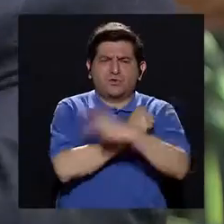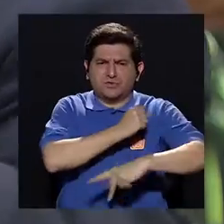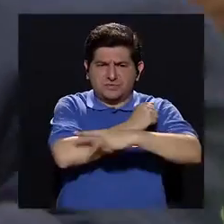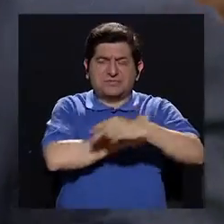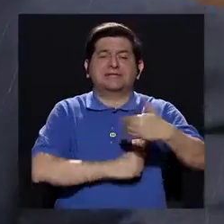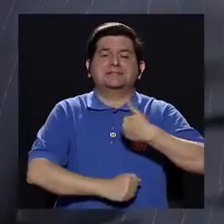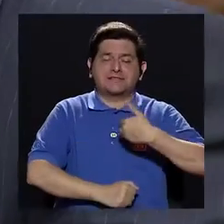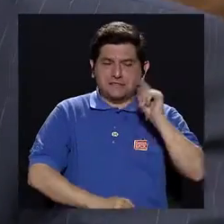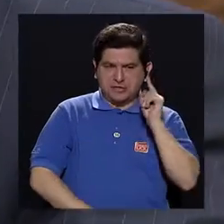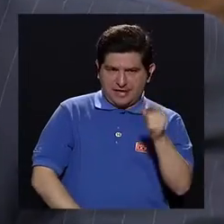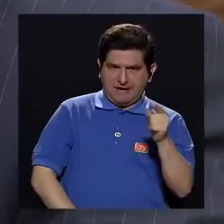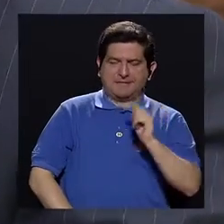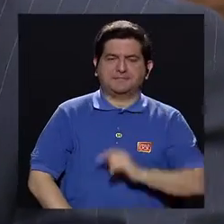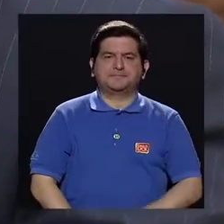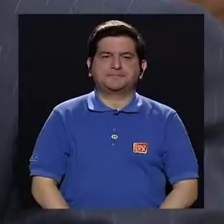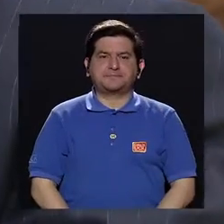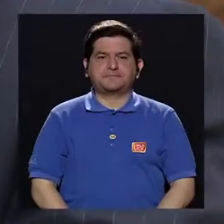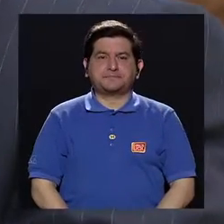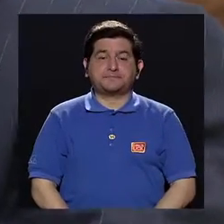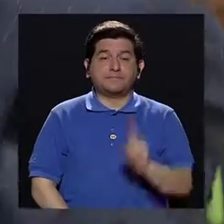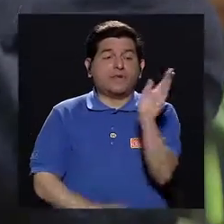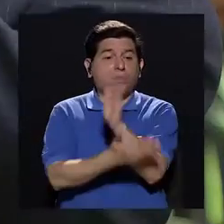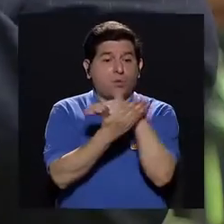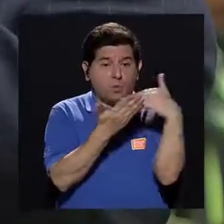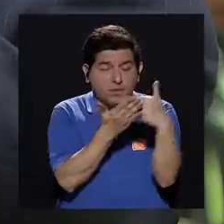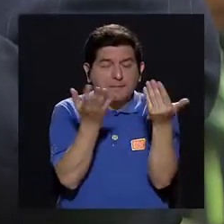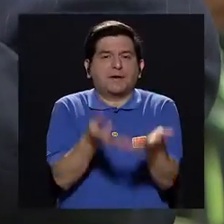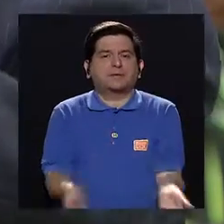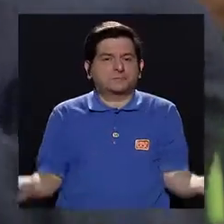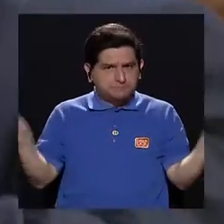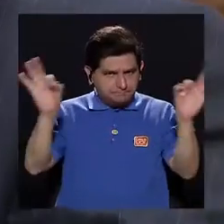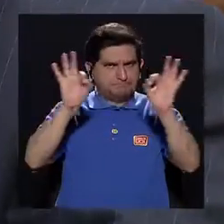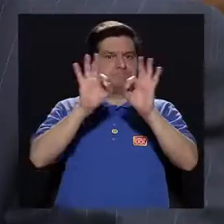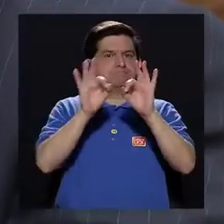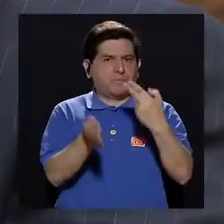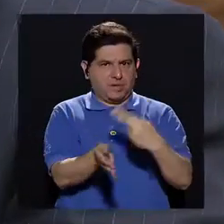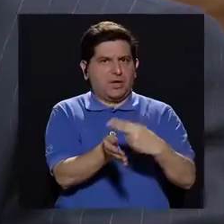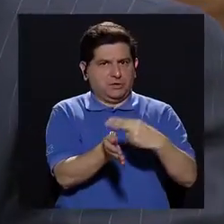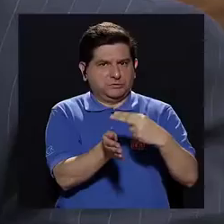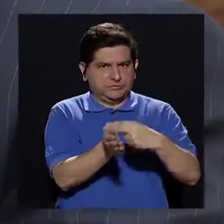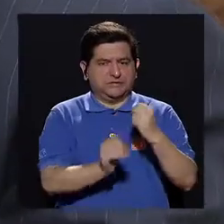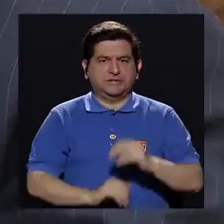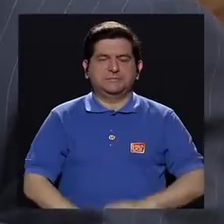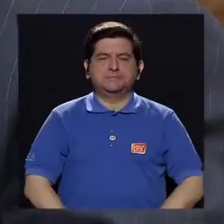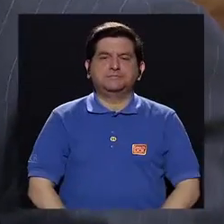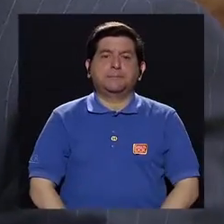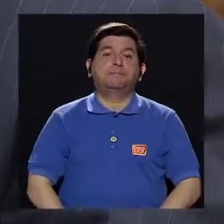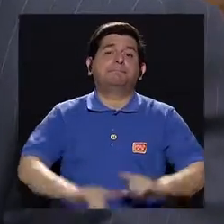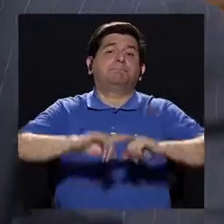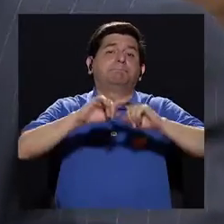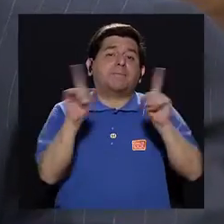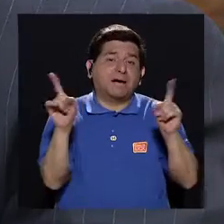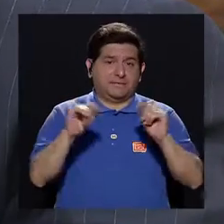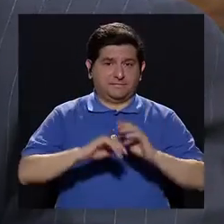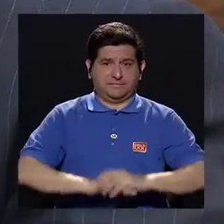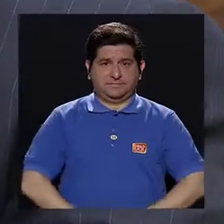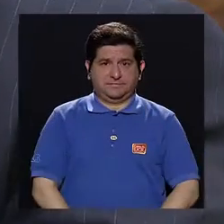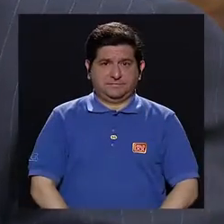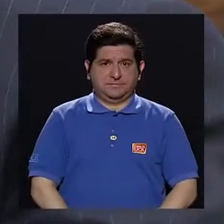en este país tienen un servicio de emergencias. Y eso es una parte también muy importante del hospital. Bueno, pero,